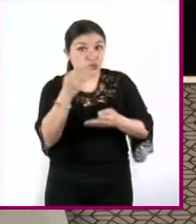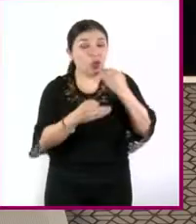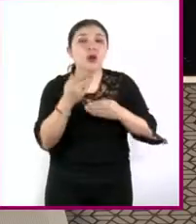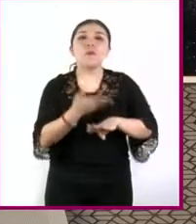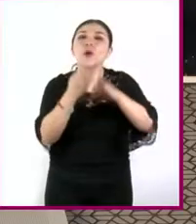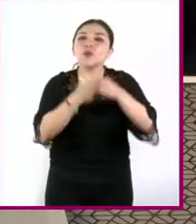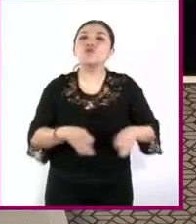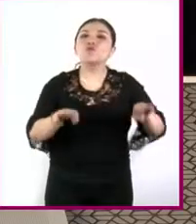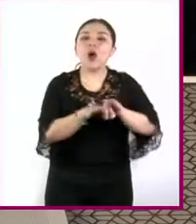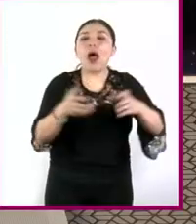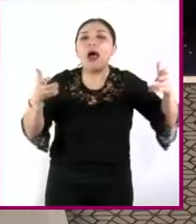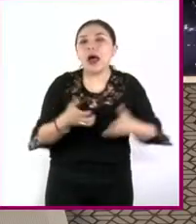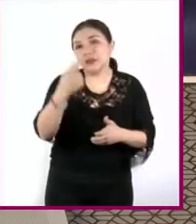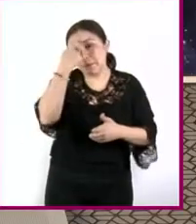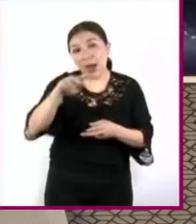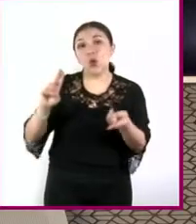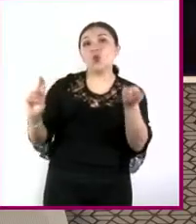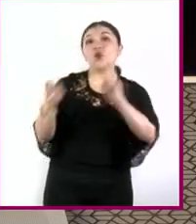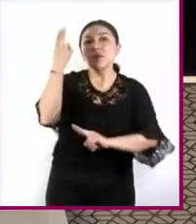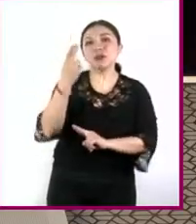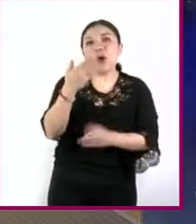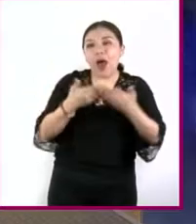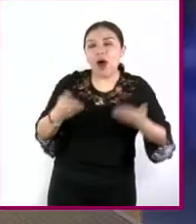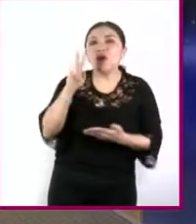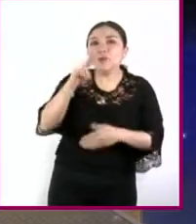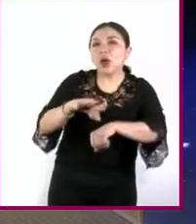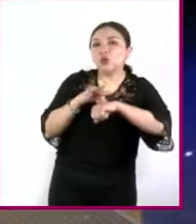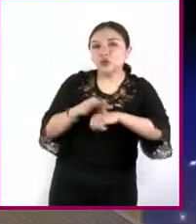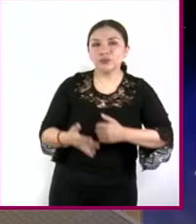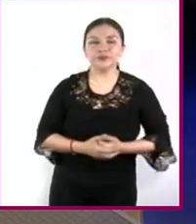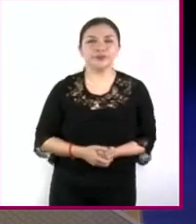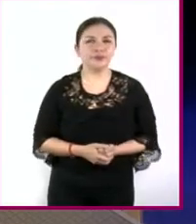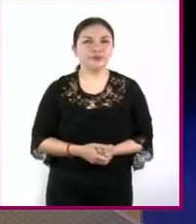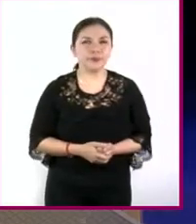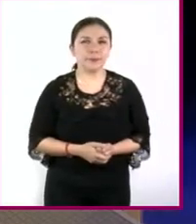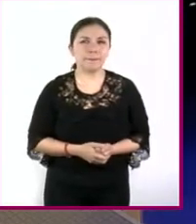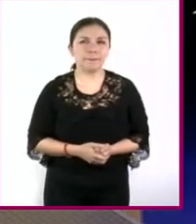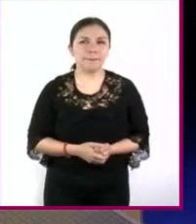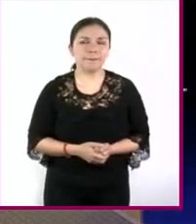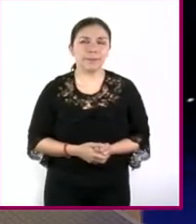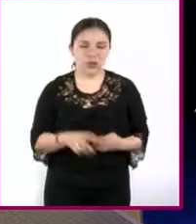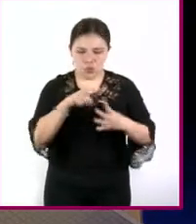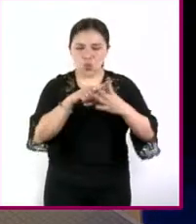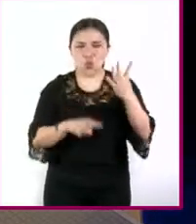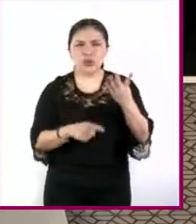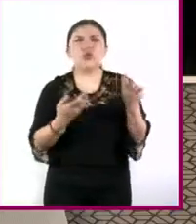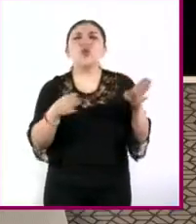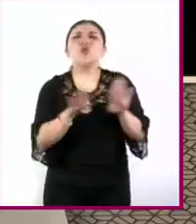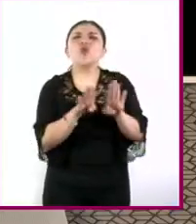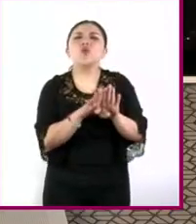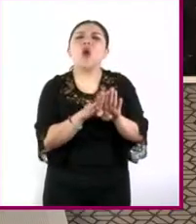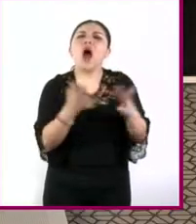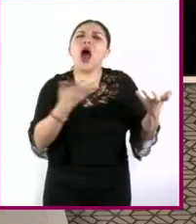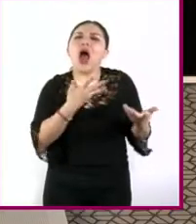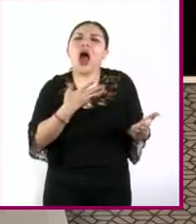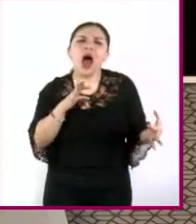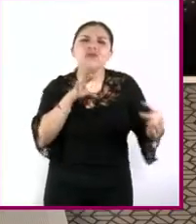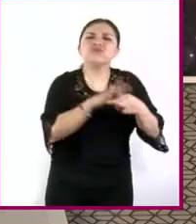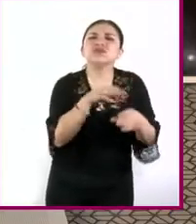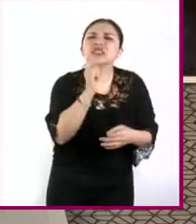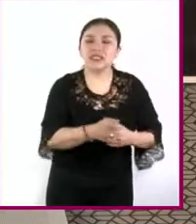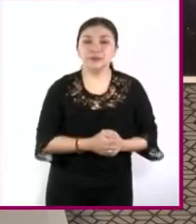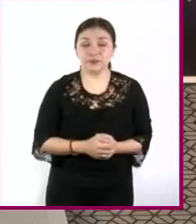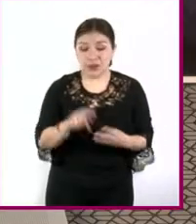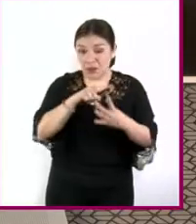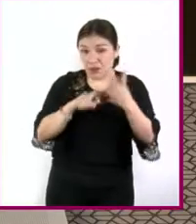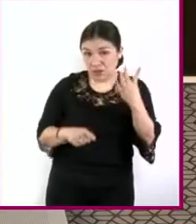que tienen un rol en el universo como lo observamos cómo interactúan entre sí las fuerzas por sí mismas no